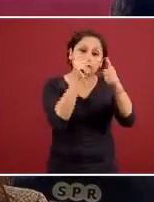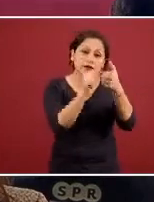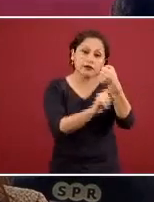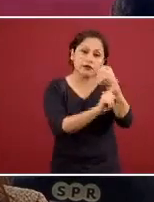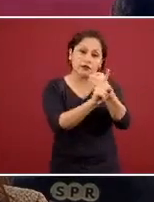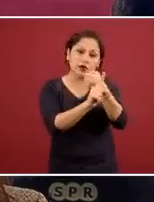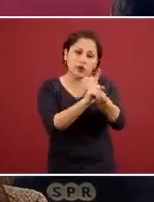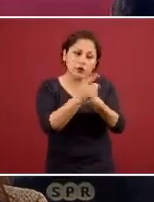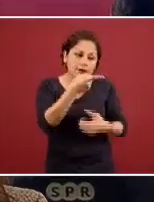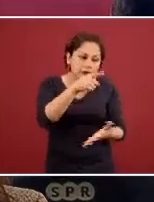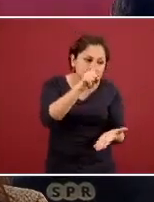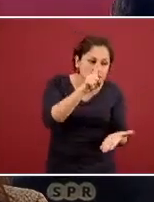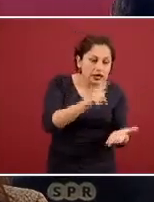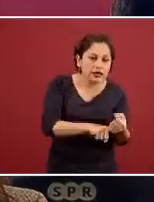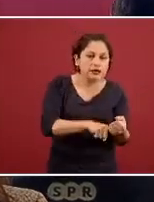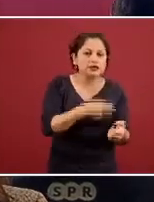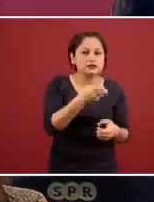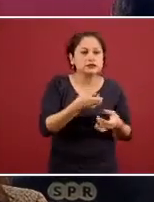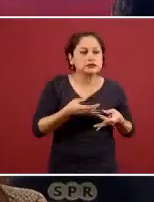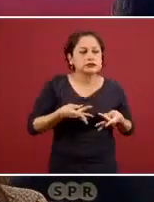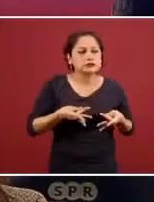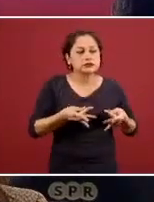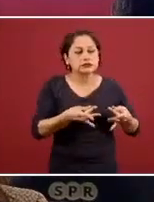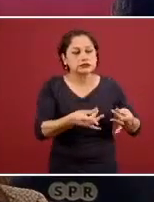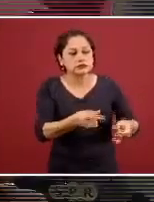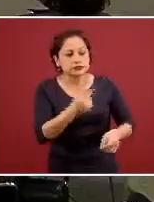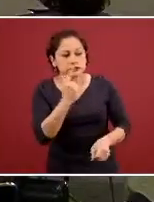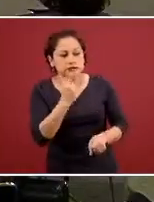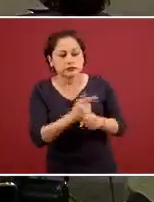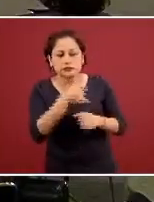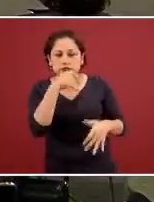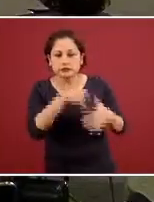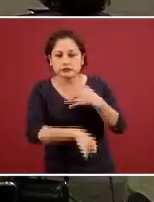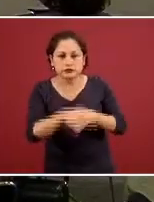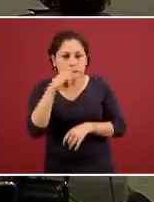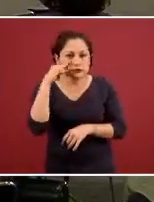ser muy muy delicados y muy severos siguiente por favor